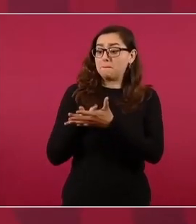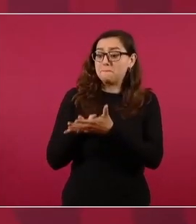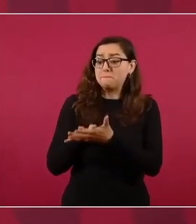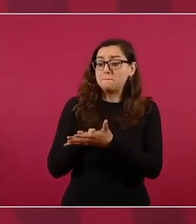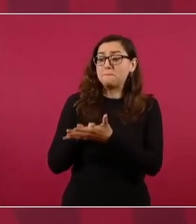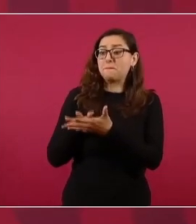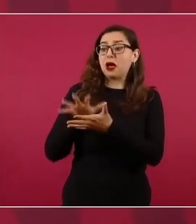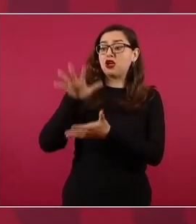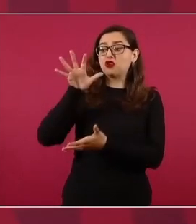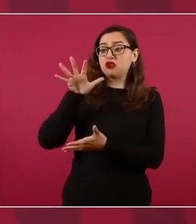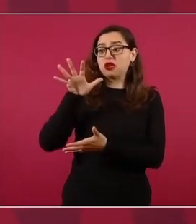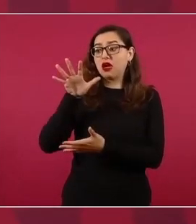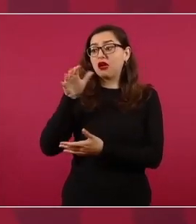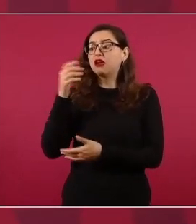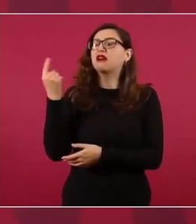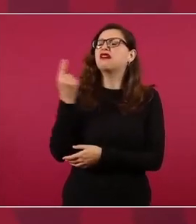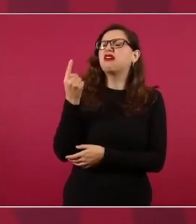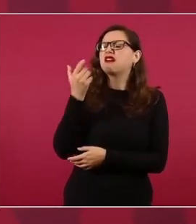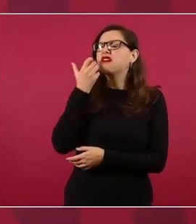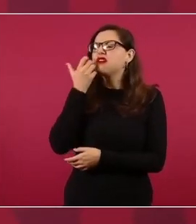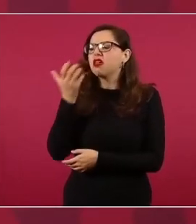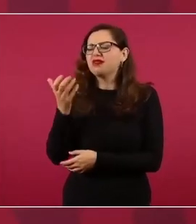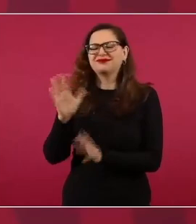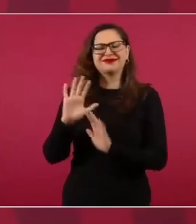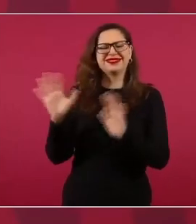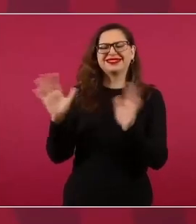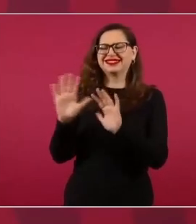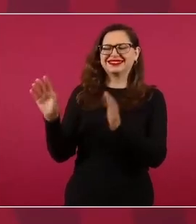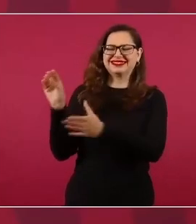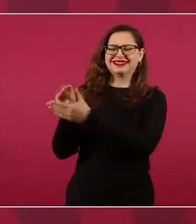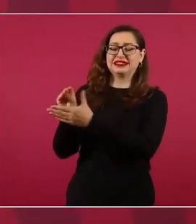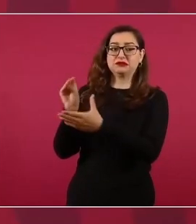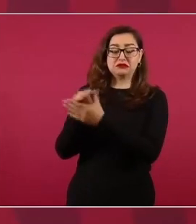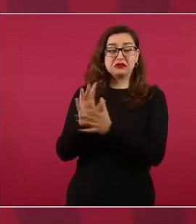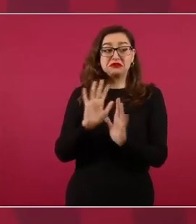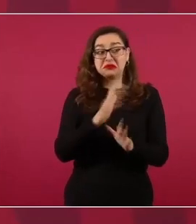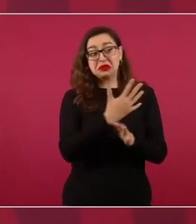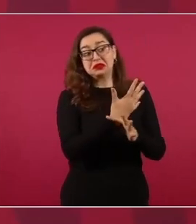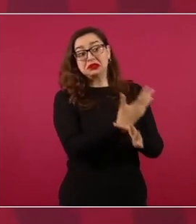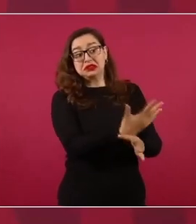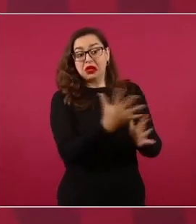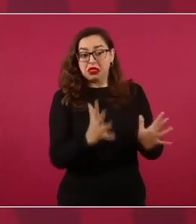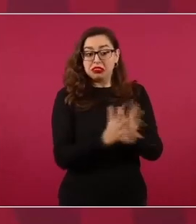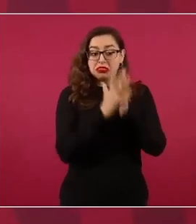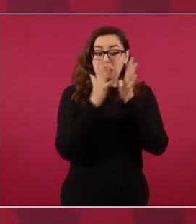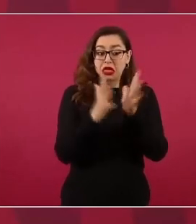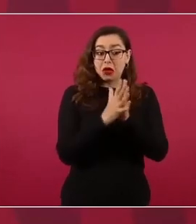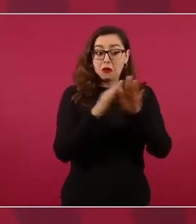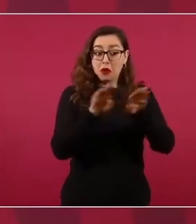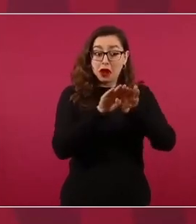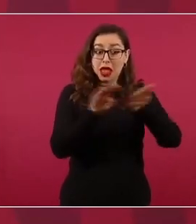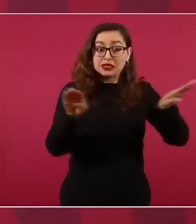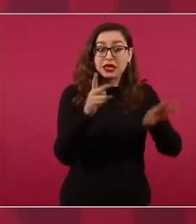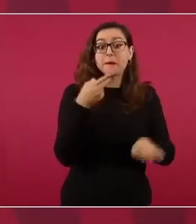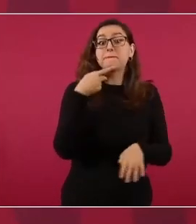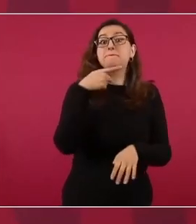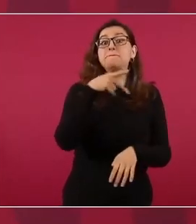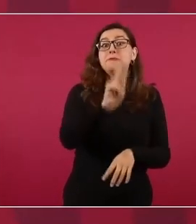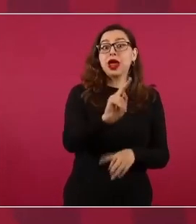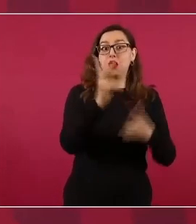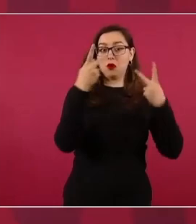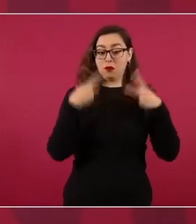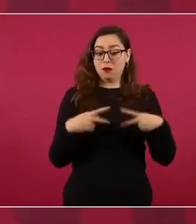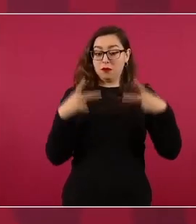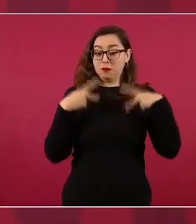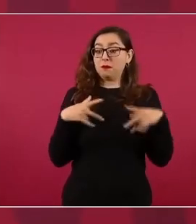encuesta y se le pregunta al pueblo sobre esto, se le informa bien,